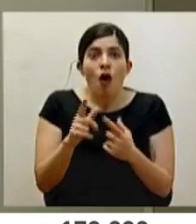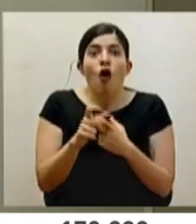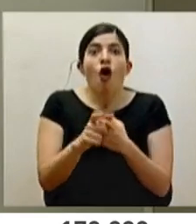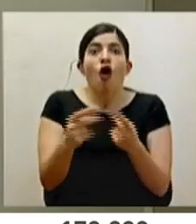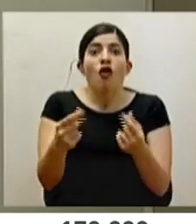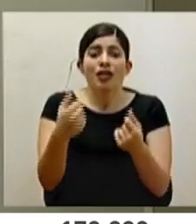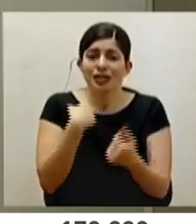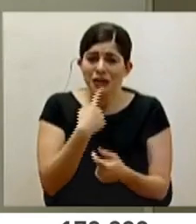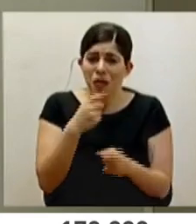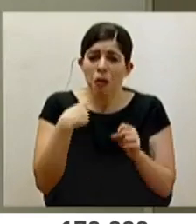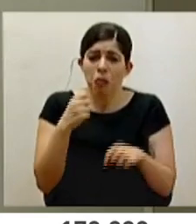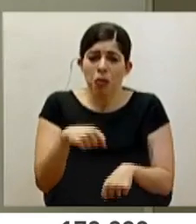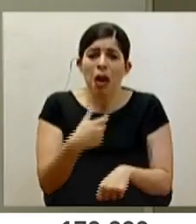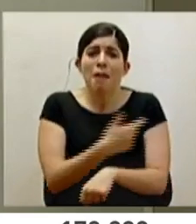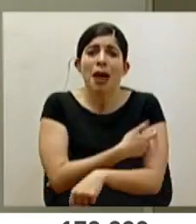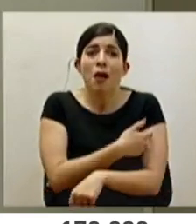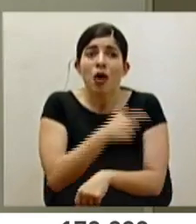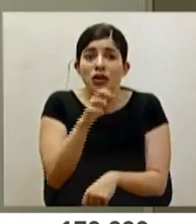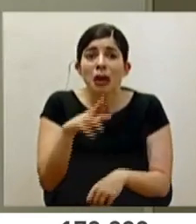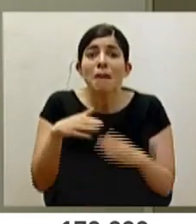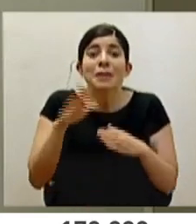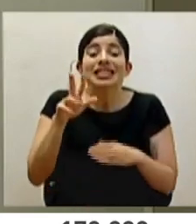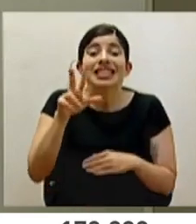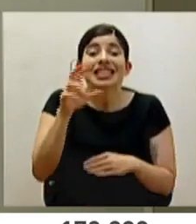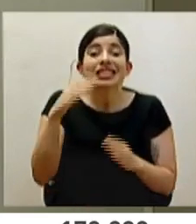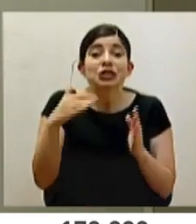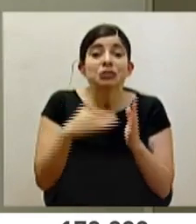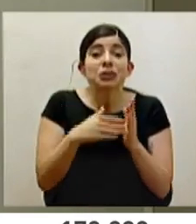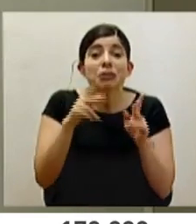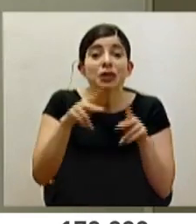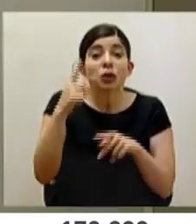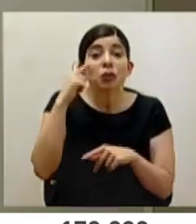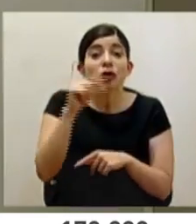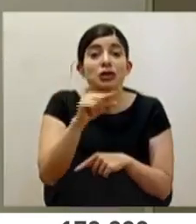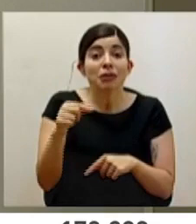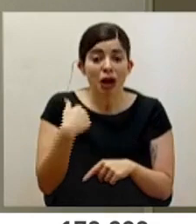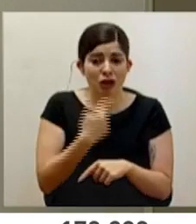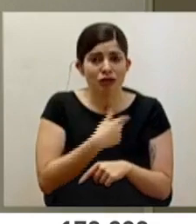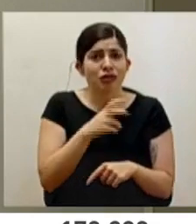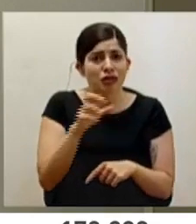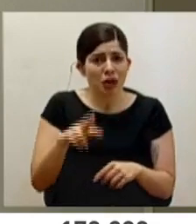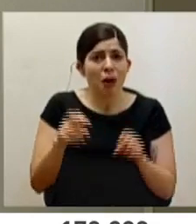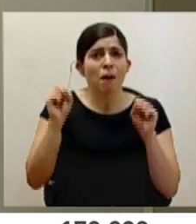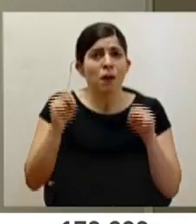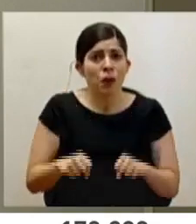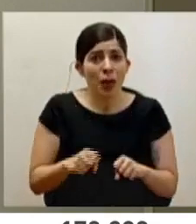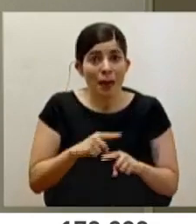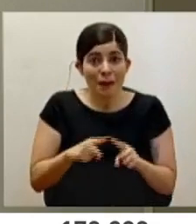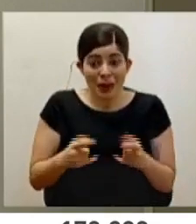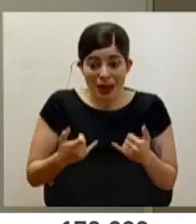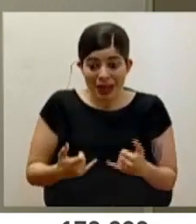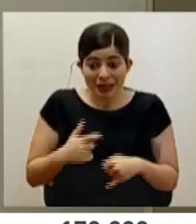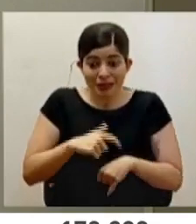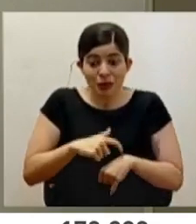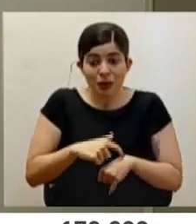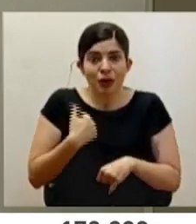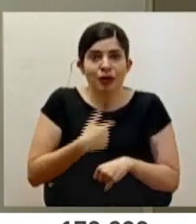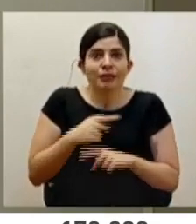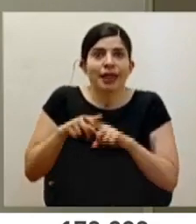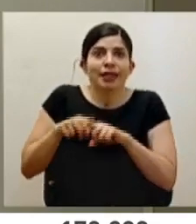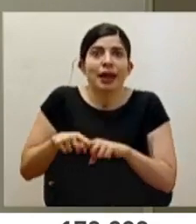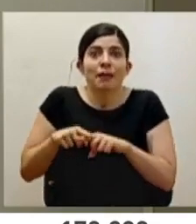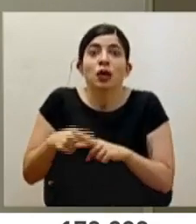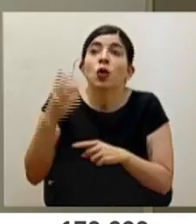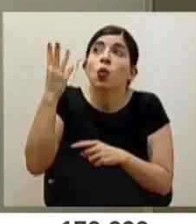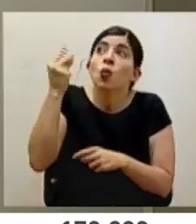dicho, nosotros podemos vacunar más de 300 mil personas por semana. Pero estamos en este momento completamente supeditados a la cantidad, a la